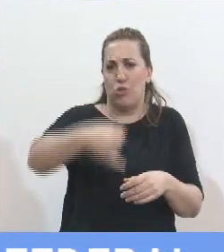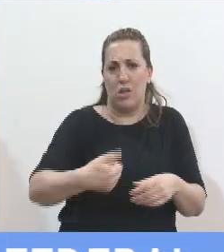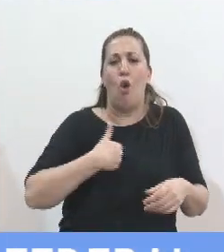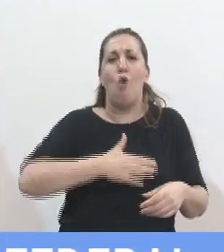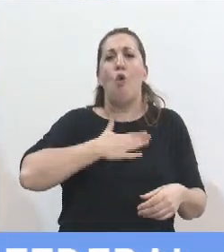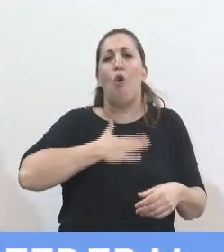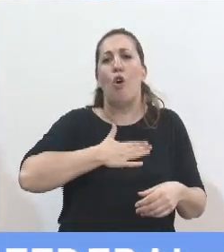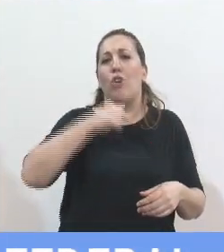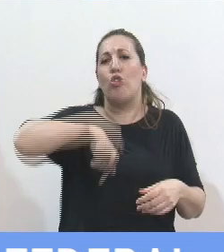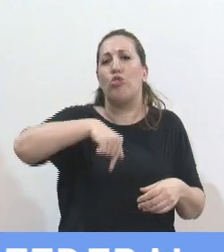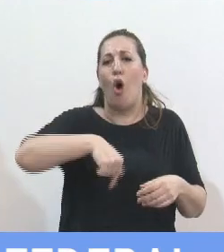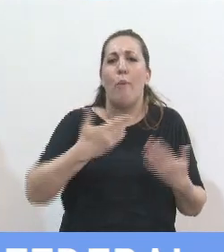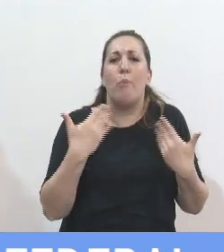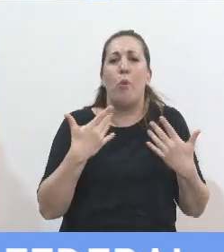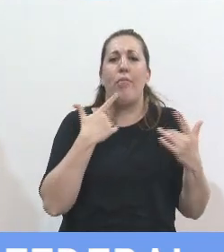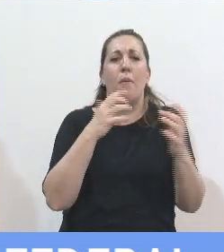podamos estar tratando este avance.